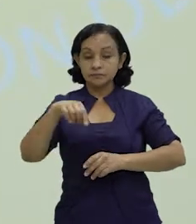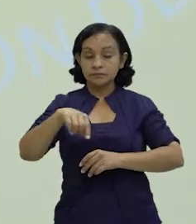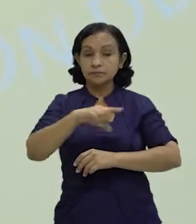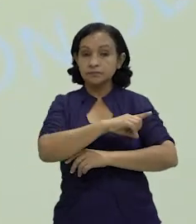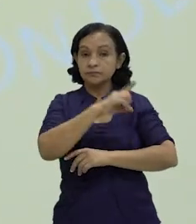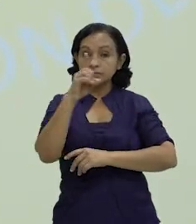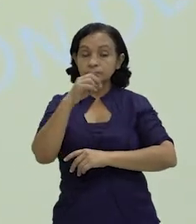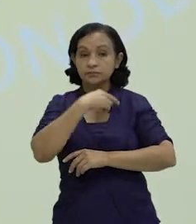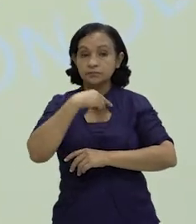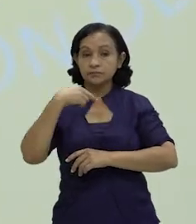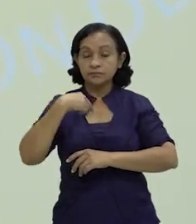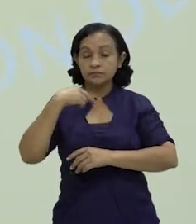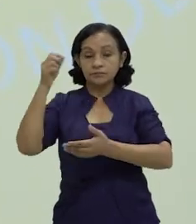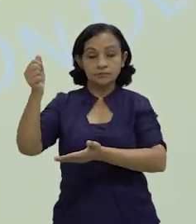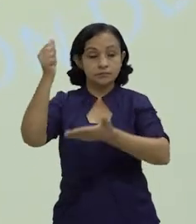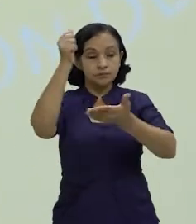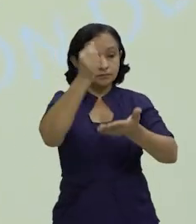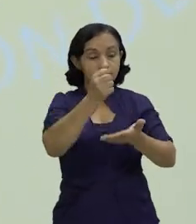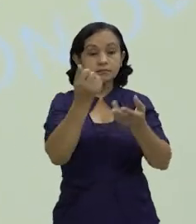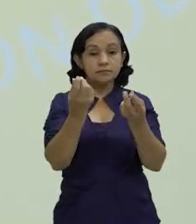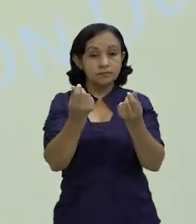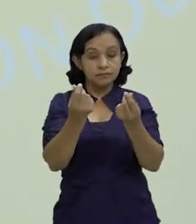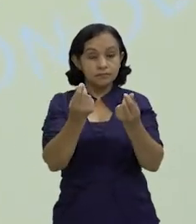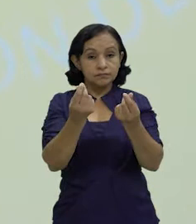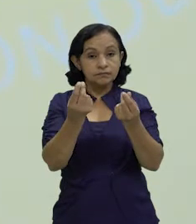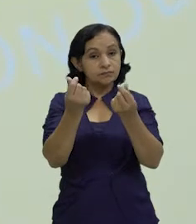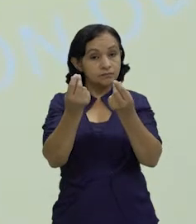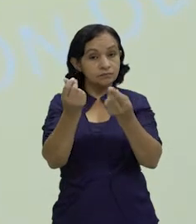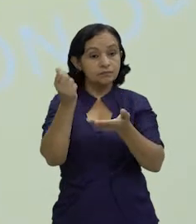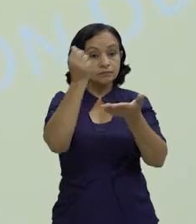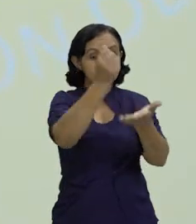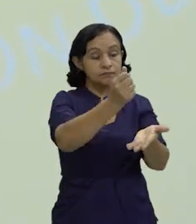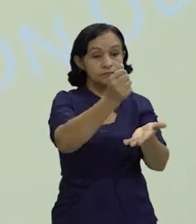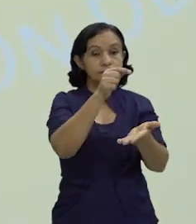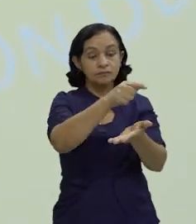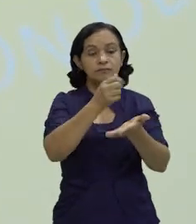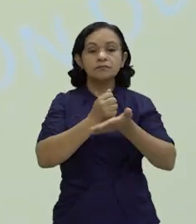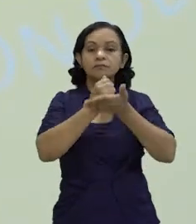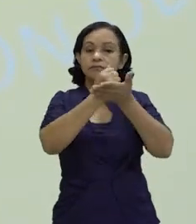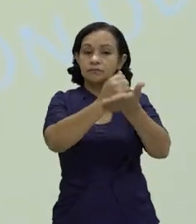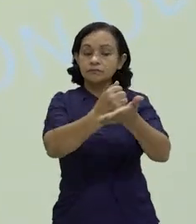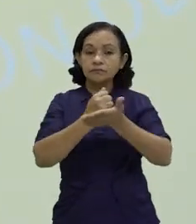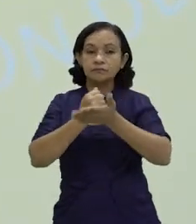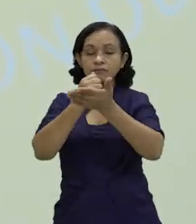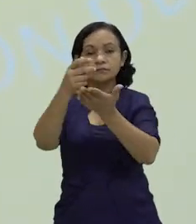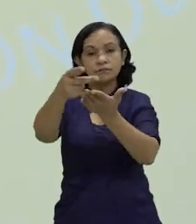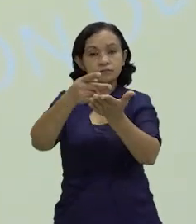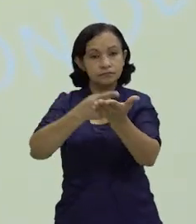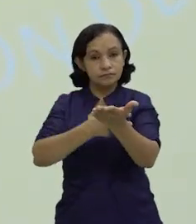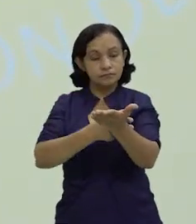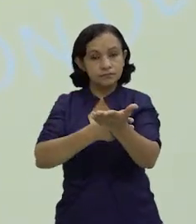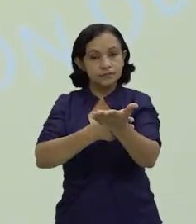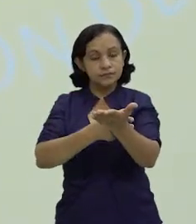vamos a hacer la entrega de un fondo para ejecutar el